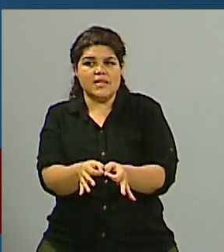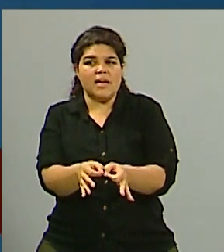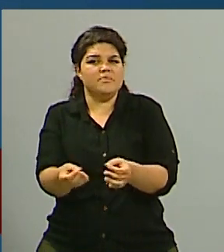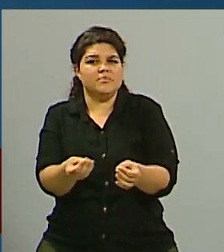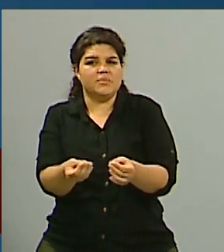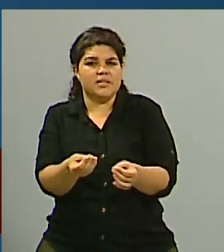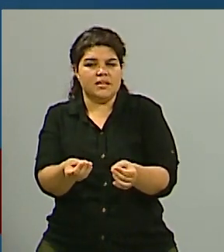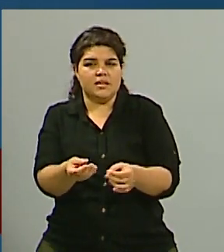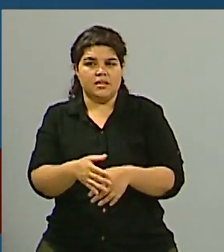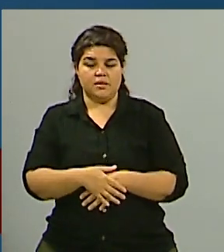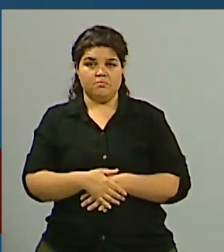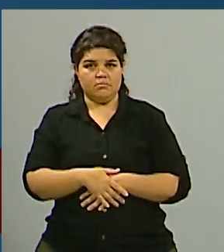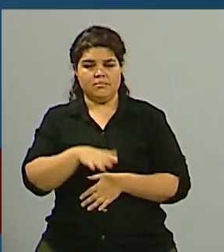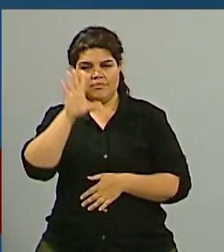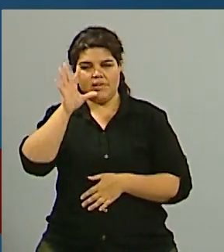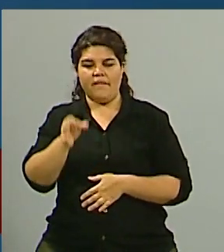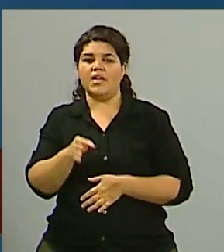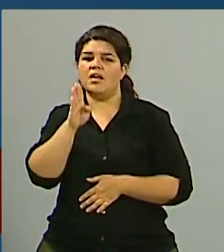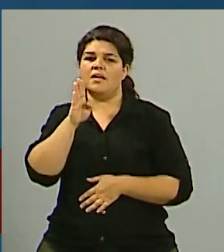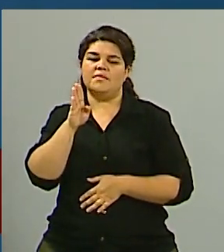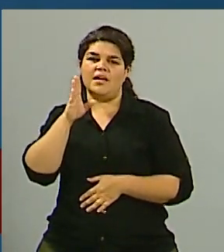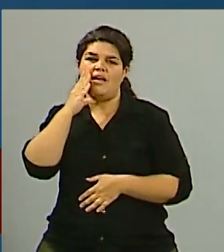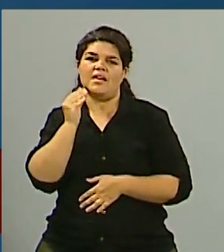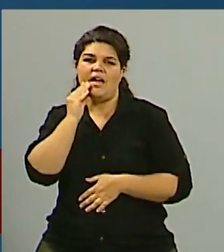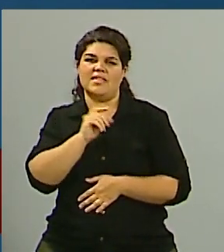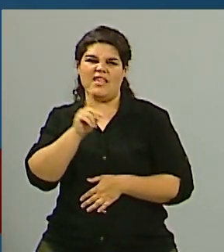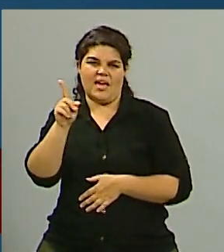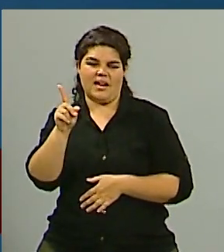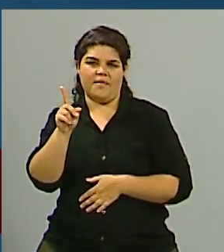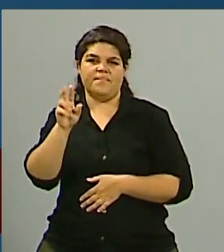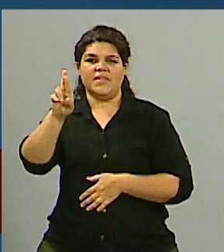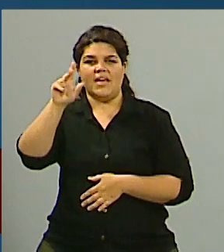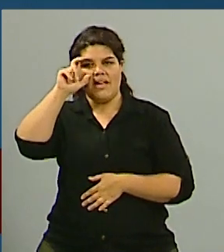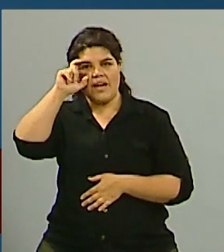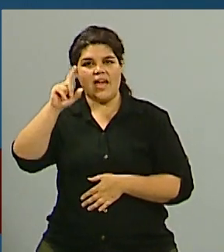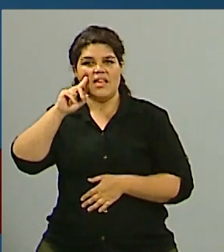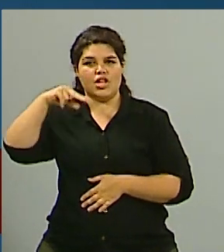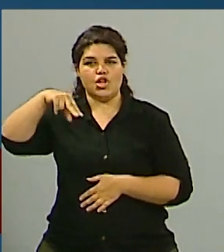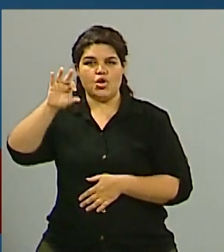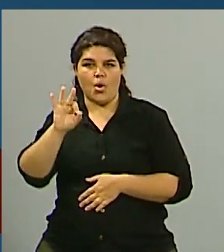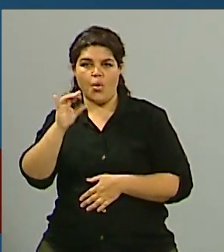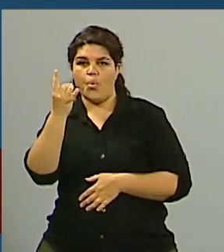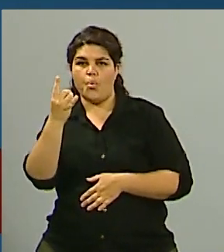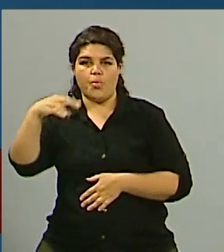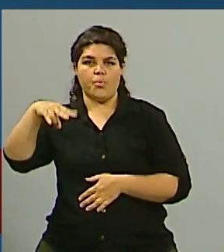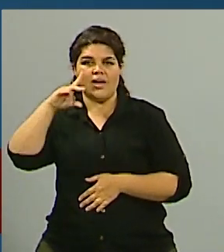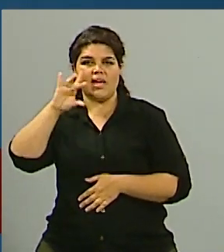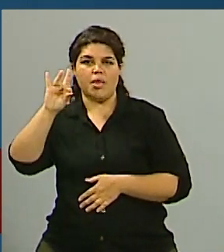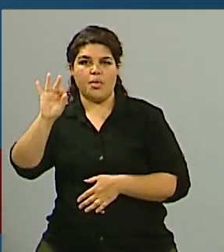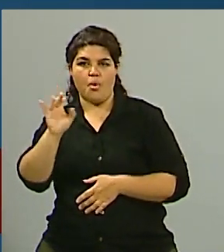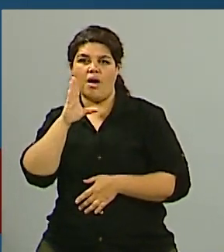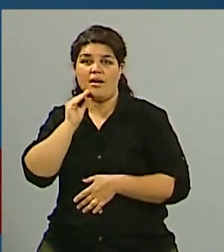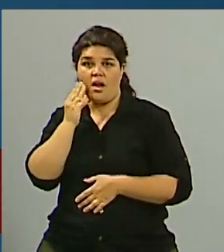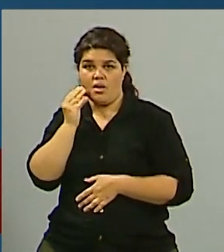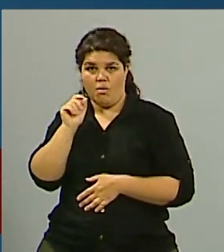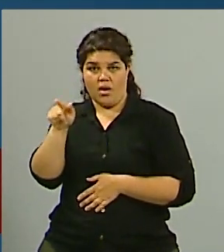principalmente al Reino Unido y la Argentina en una disputa de soberanía, es un caso al mismo